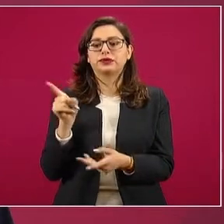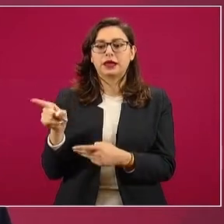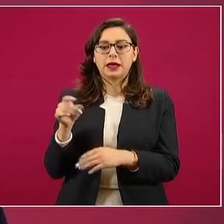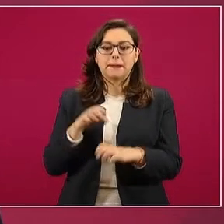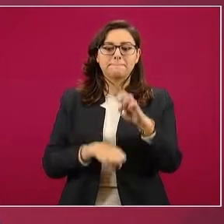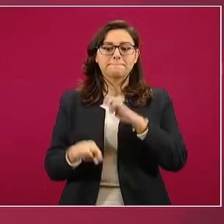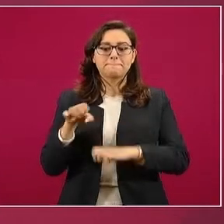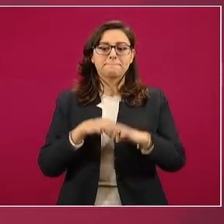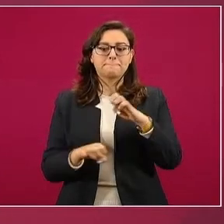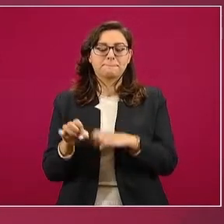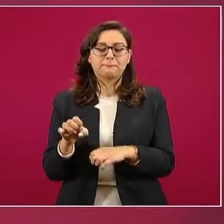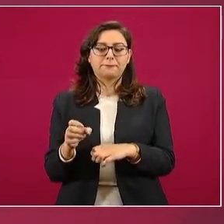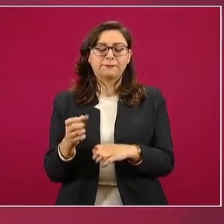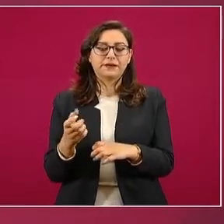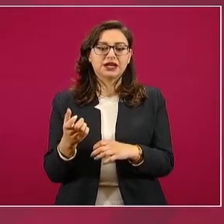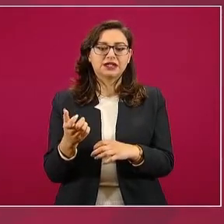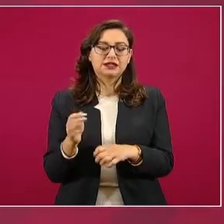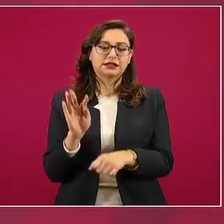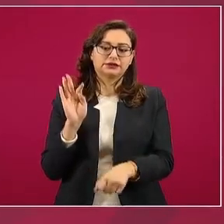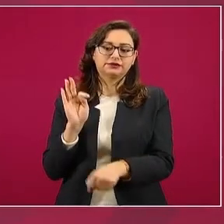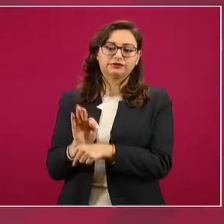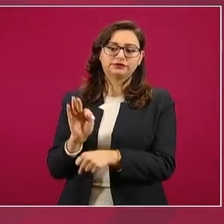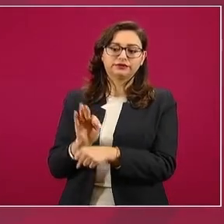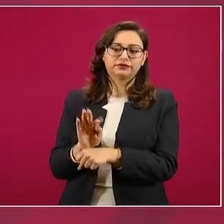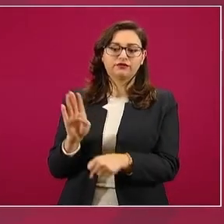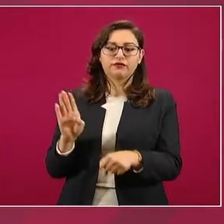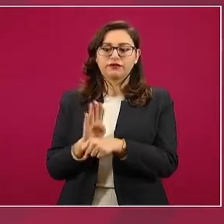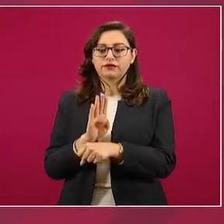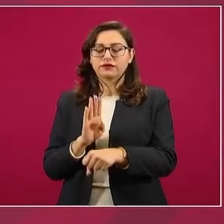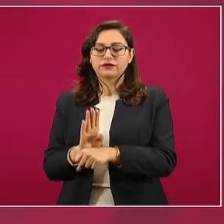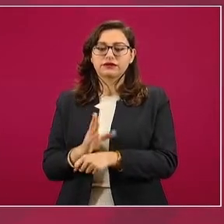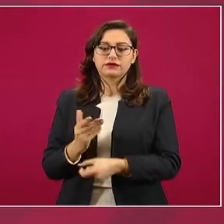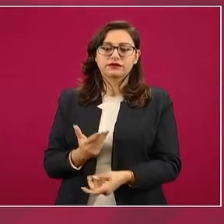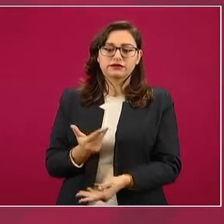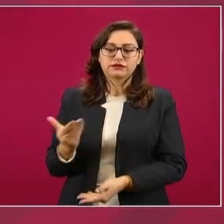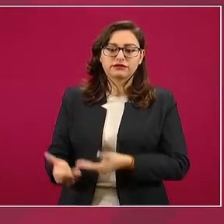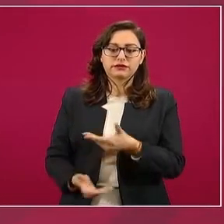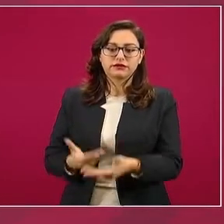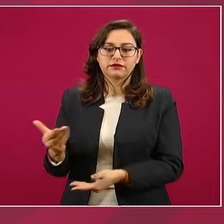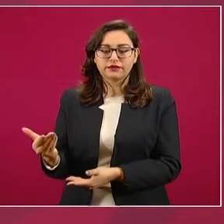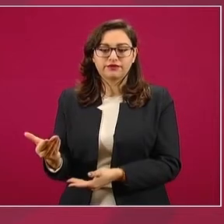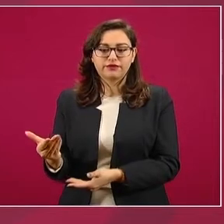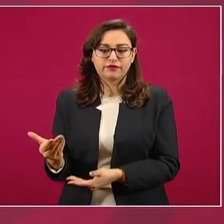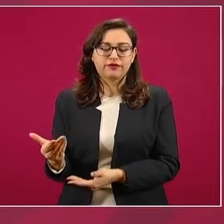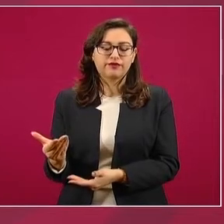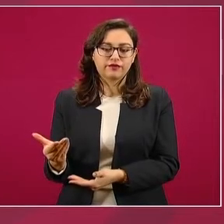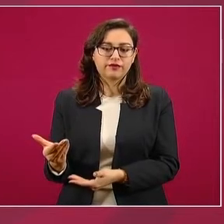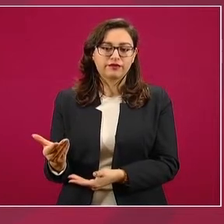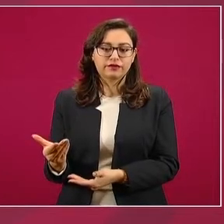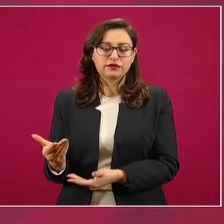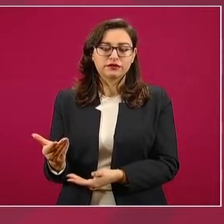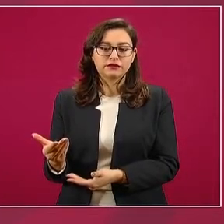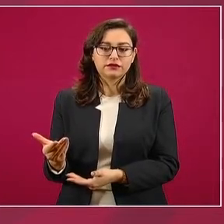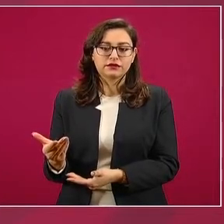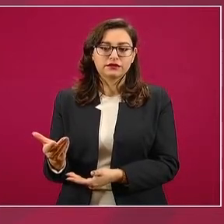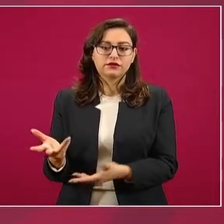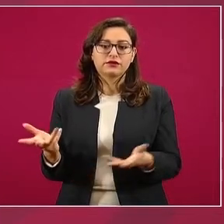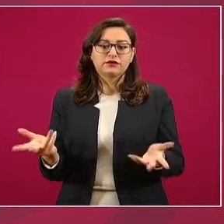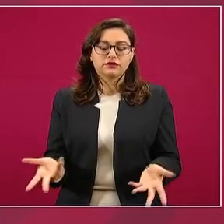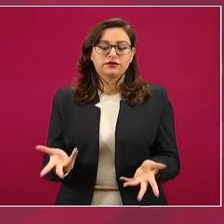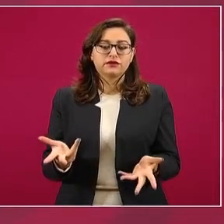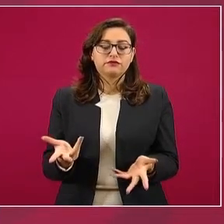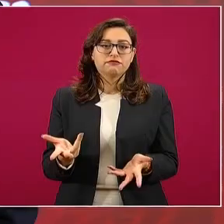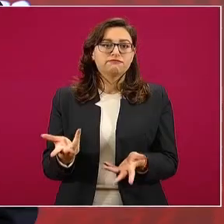o a prestar servicios y que iban a tener la